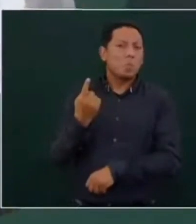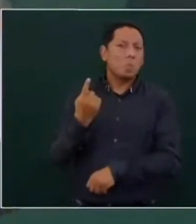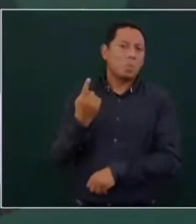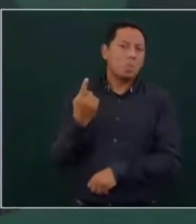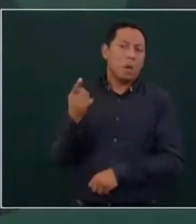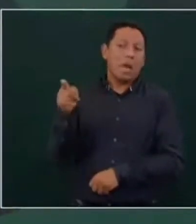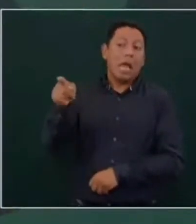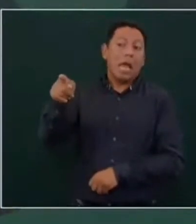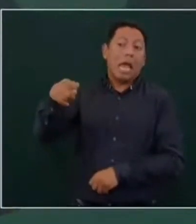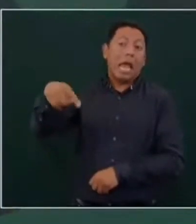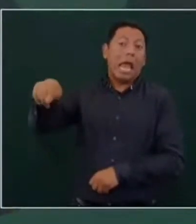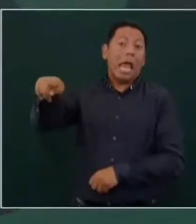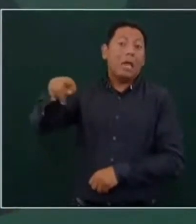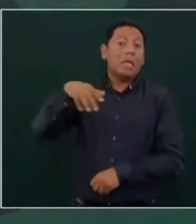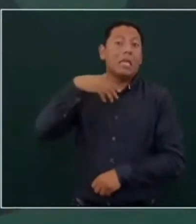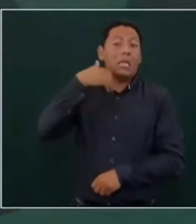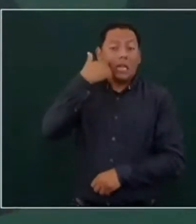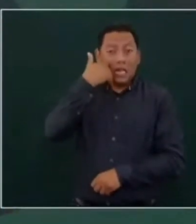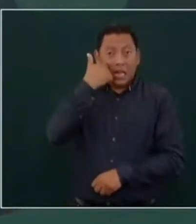queriéndonos